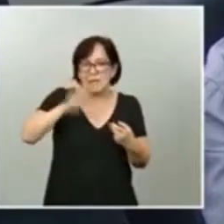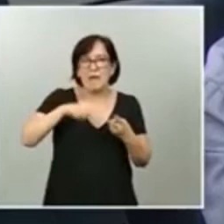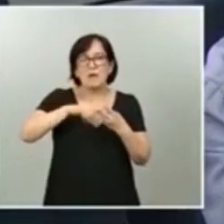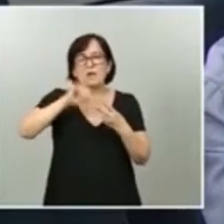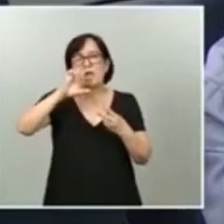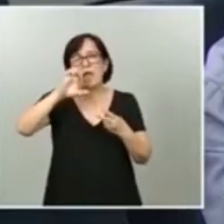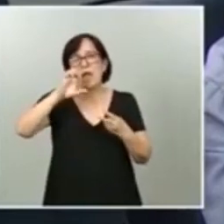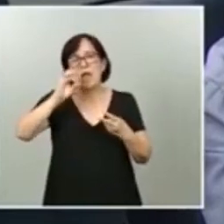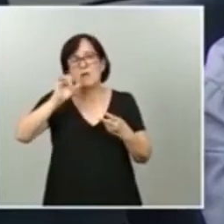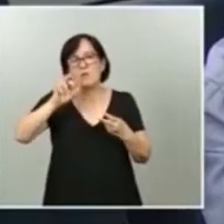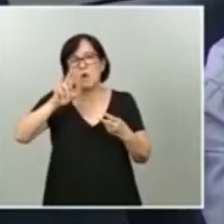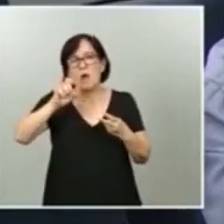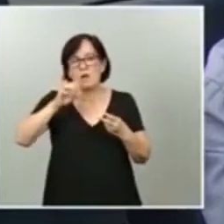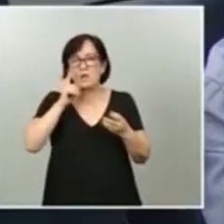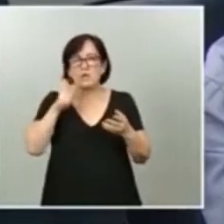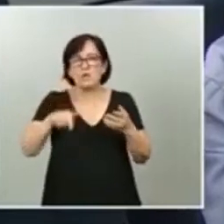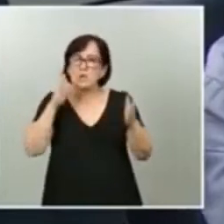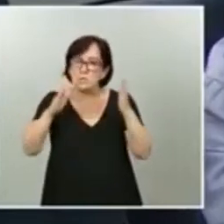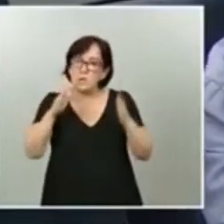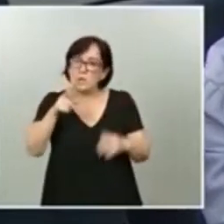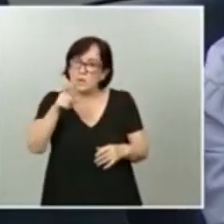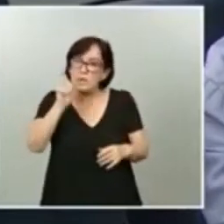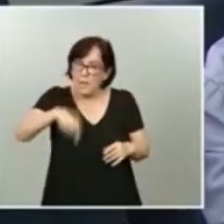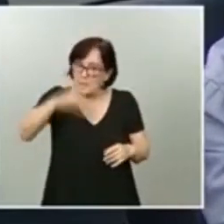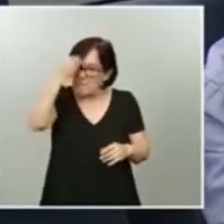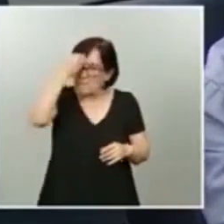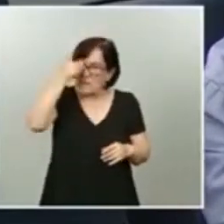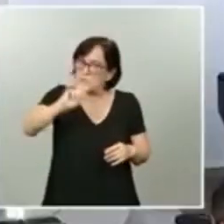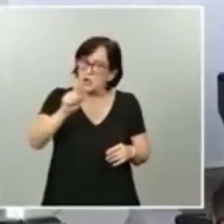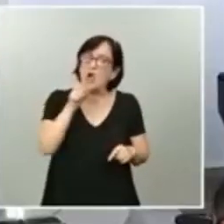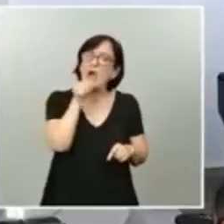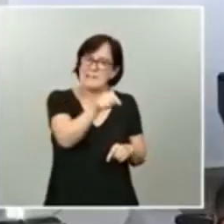ahora o en otros momentos, si esto no pueden ser considerados señalamientos.